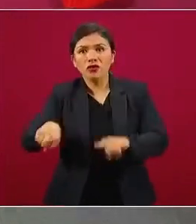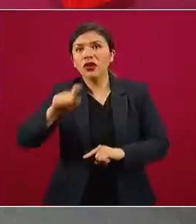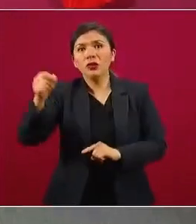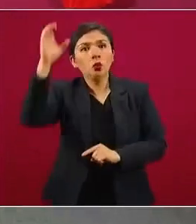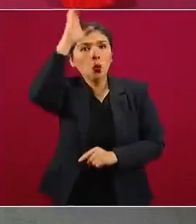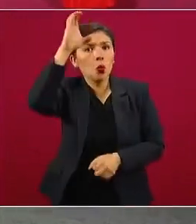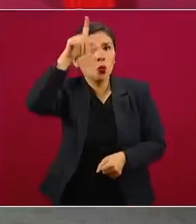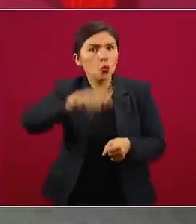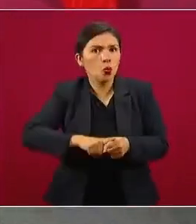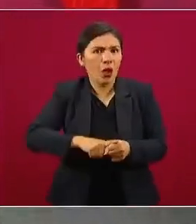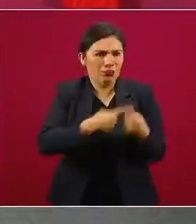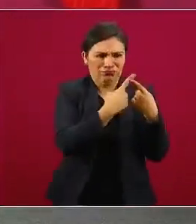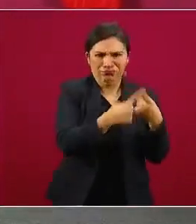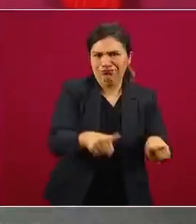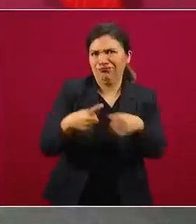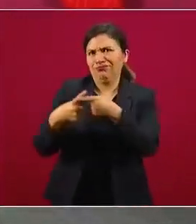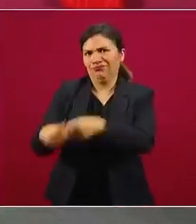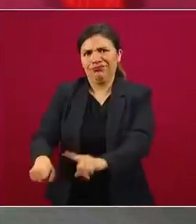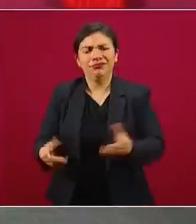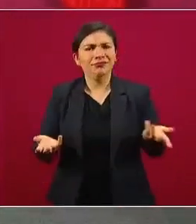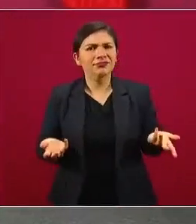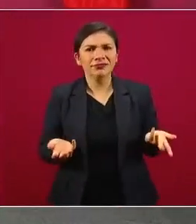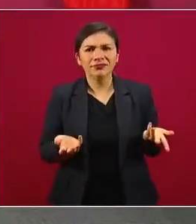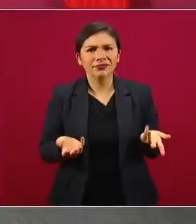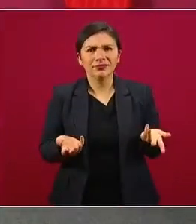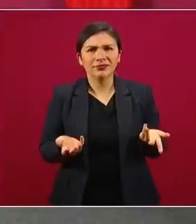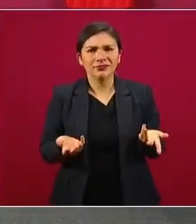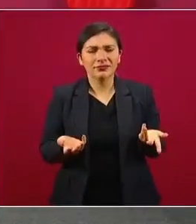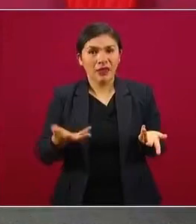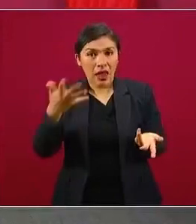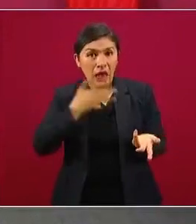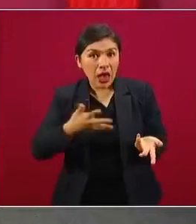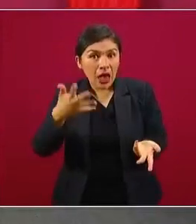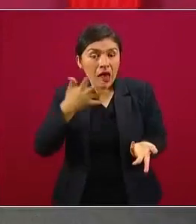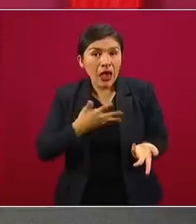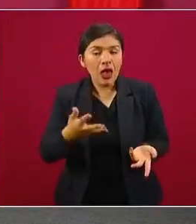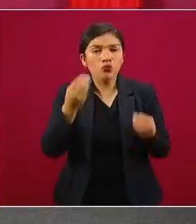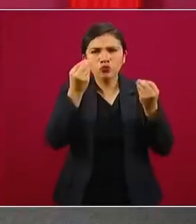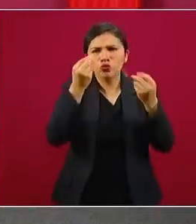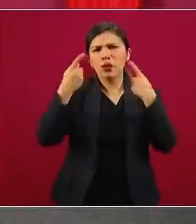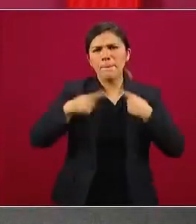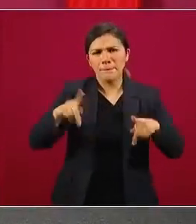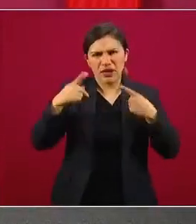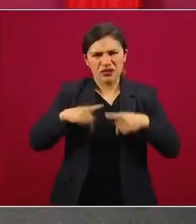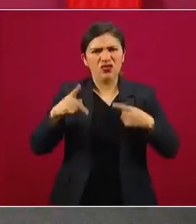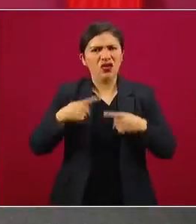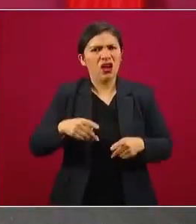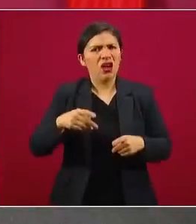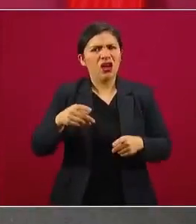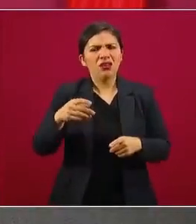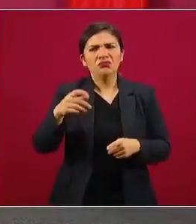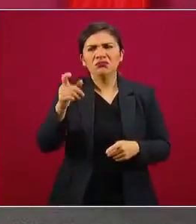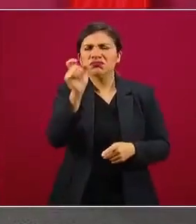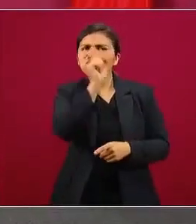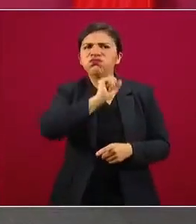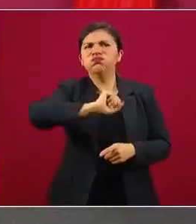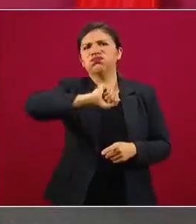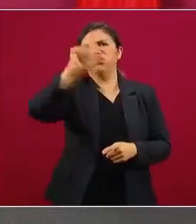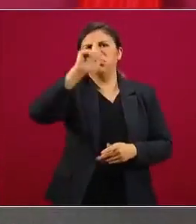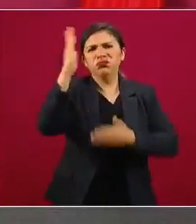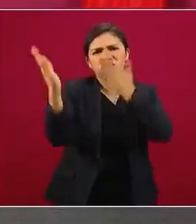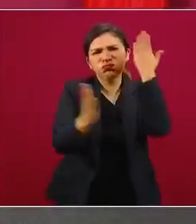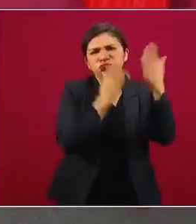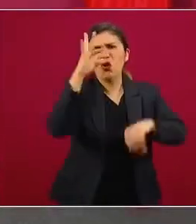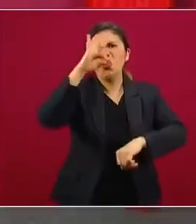que hay personas que tienen grados de